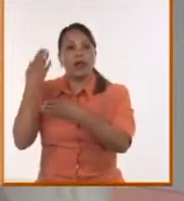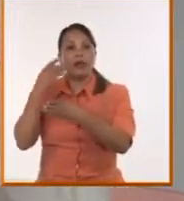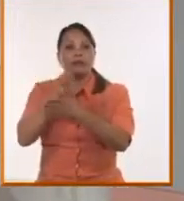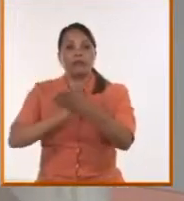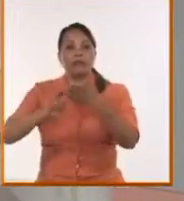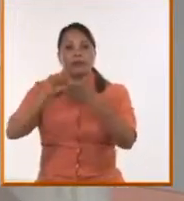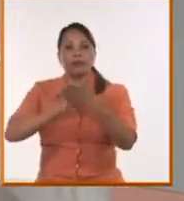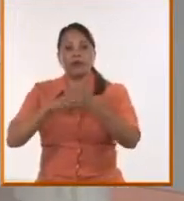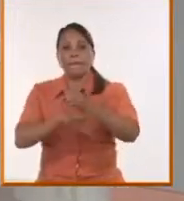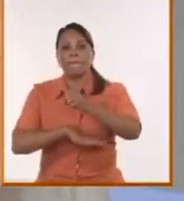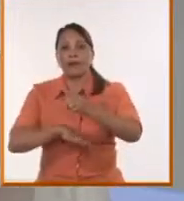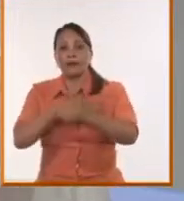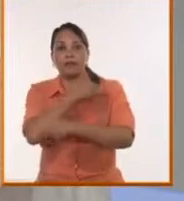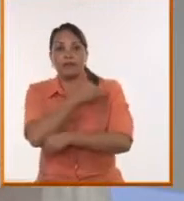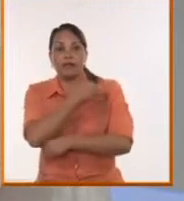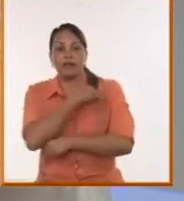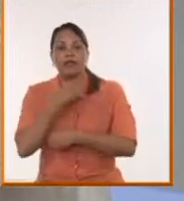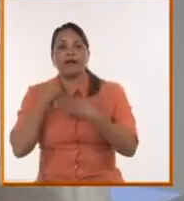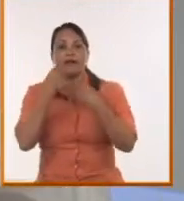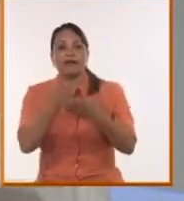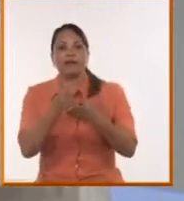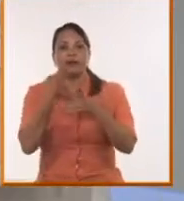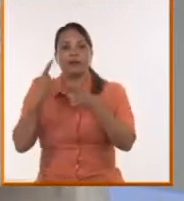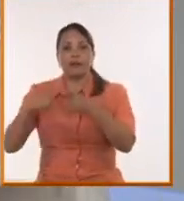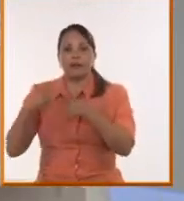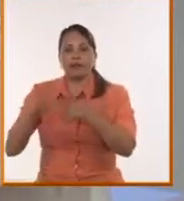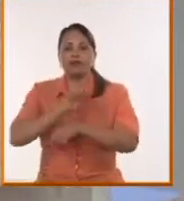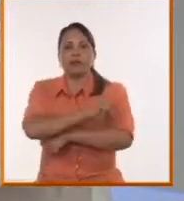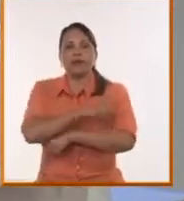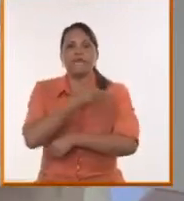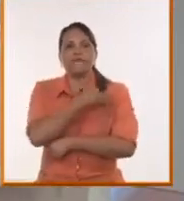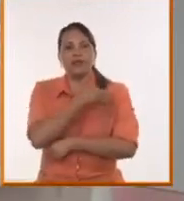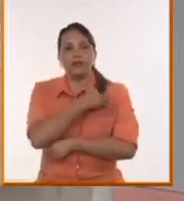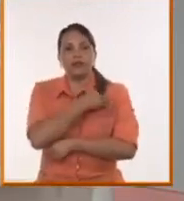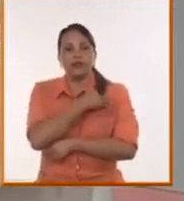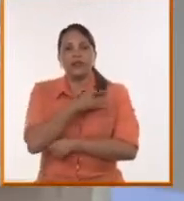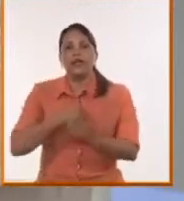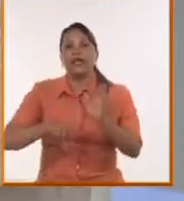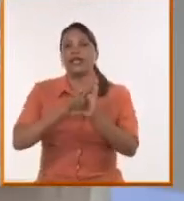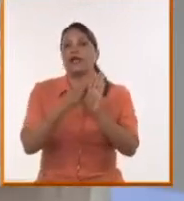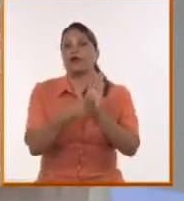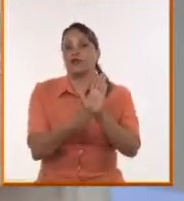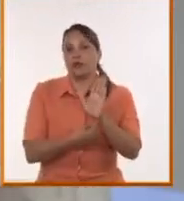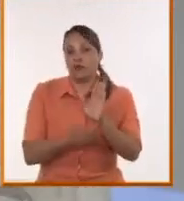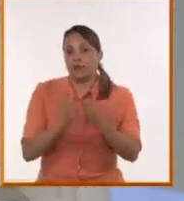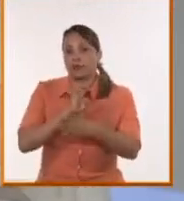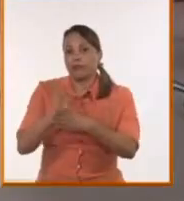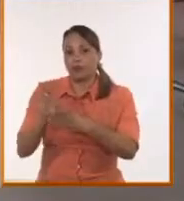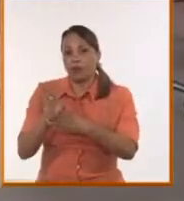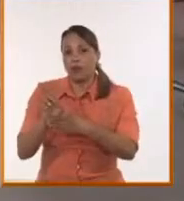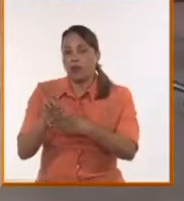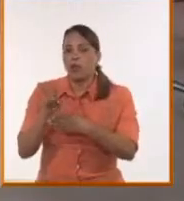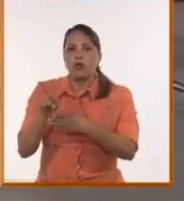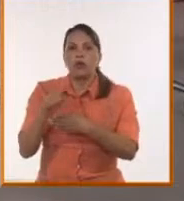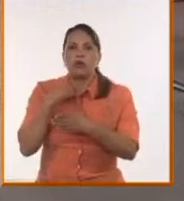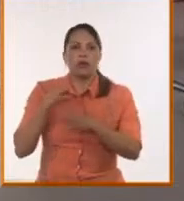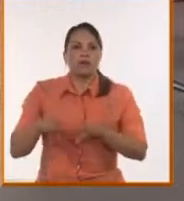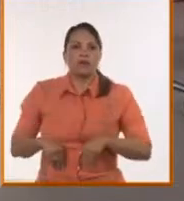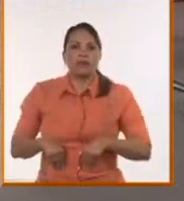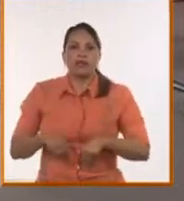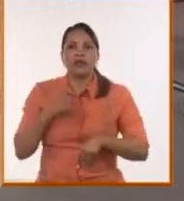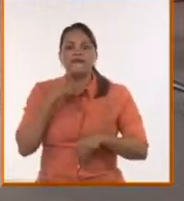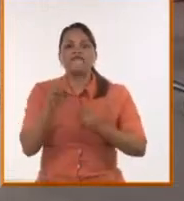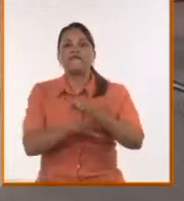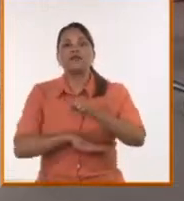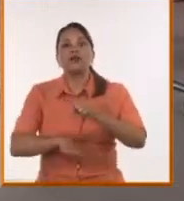militares y de cooperación militar extranjera en territorio ecuatoriano desde la constitución de la Revolución Ciudadana, hoy no solamente que tiene una base